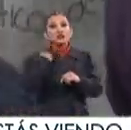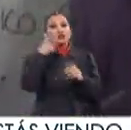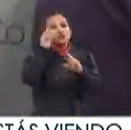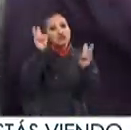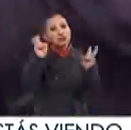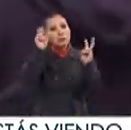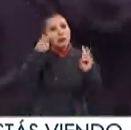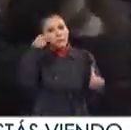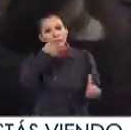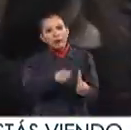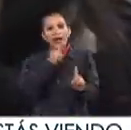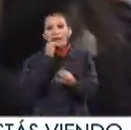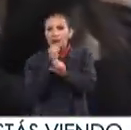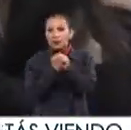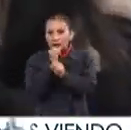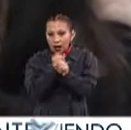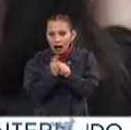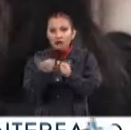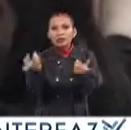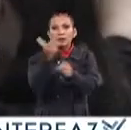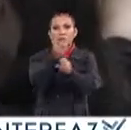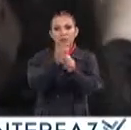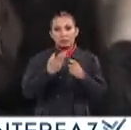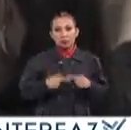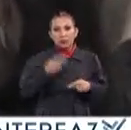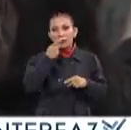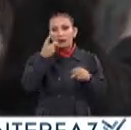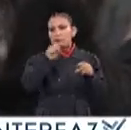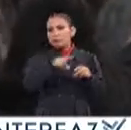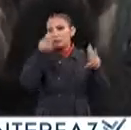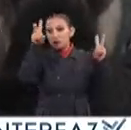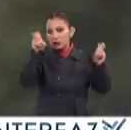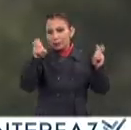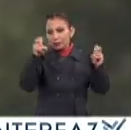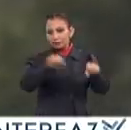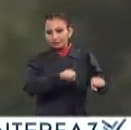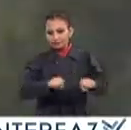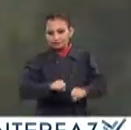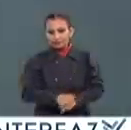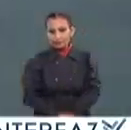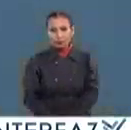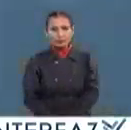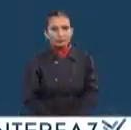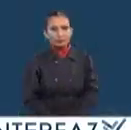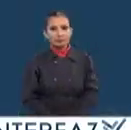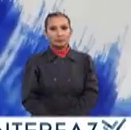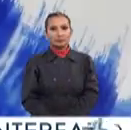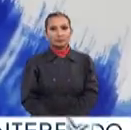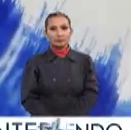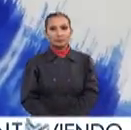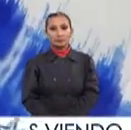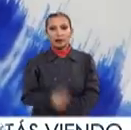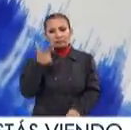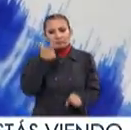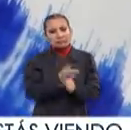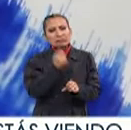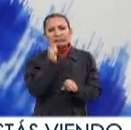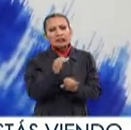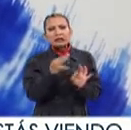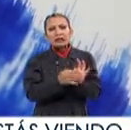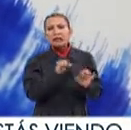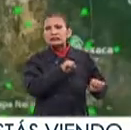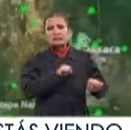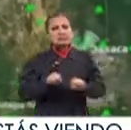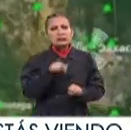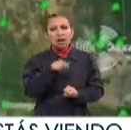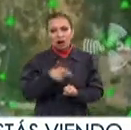un programa compuesto por reportajes e invitados que nos hablarán sobre este fenómeno natural Descubre exactamente qué